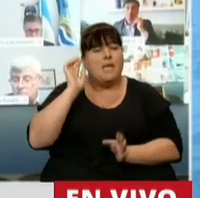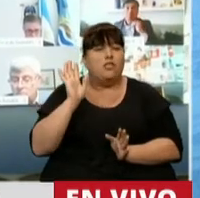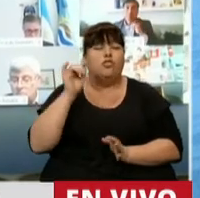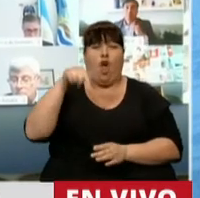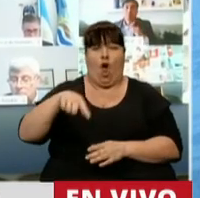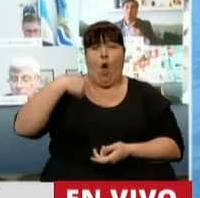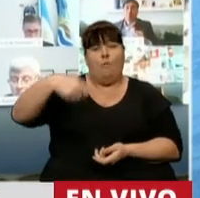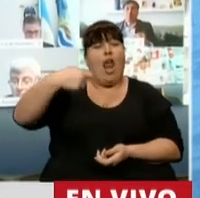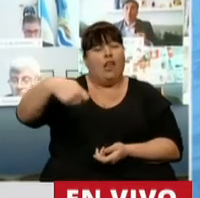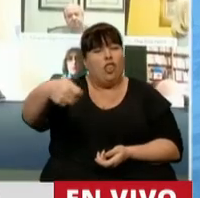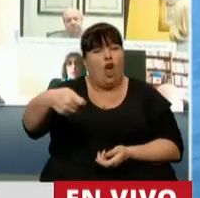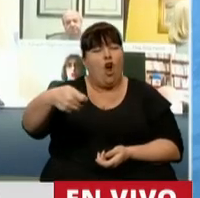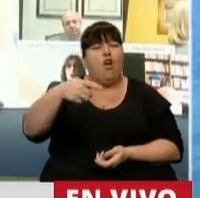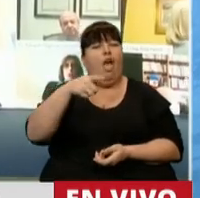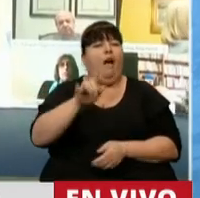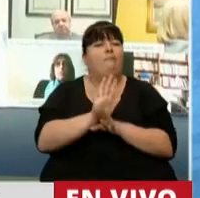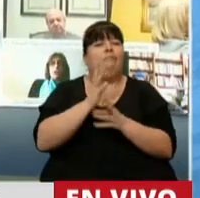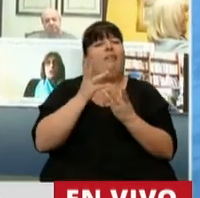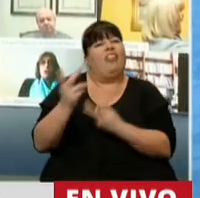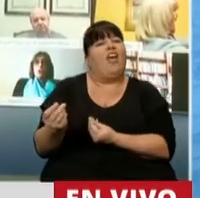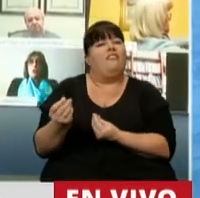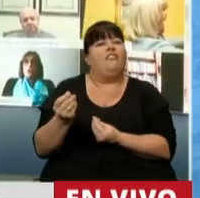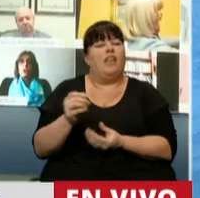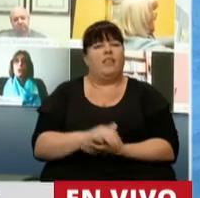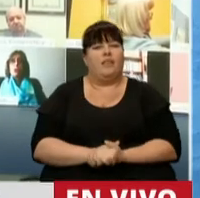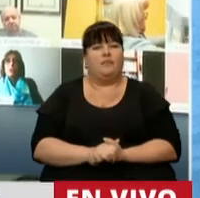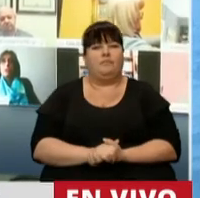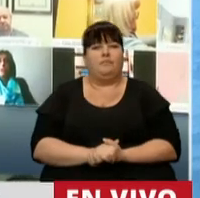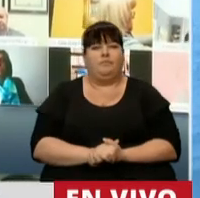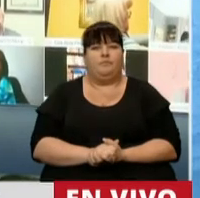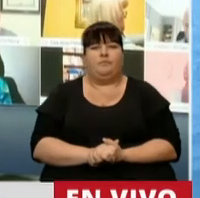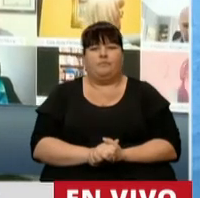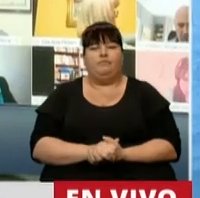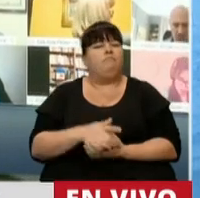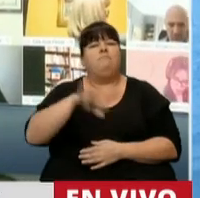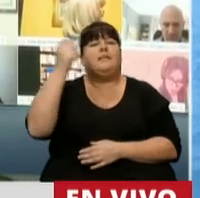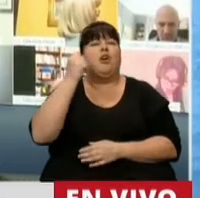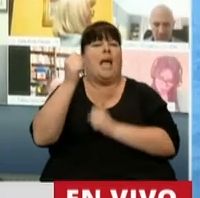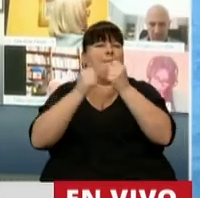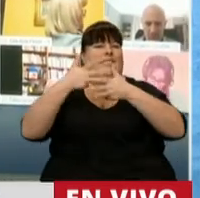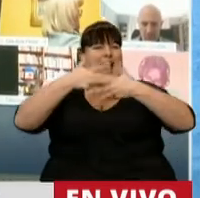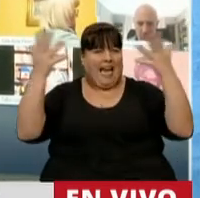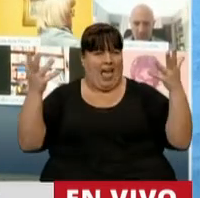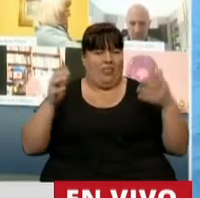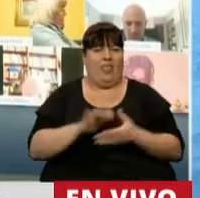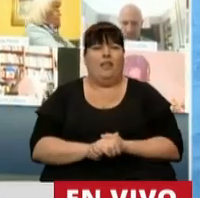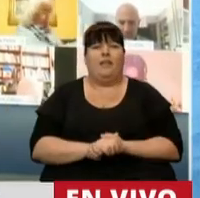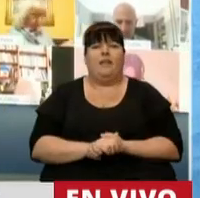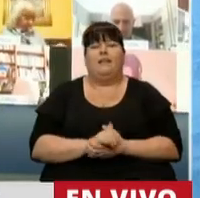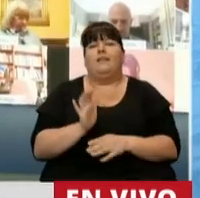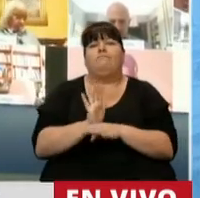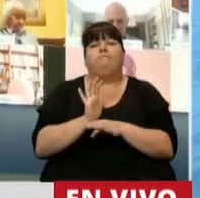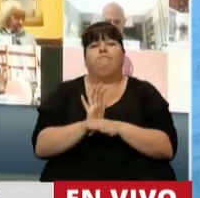moratoria defiende fundamentalmente a las grandes empresas, es decir,